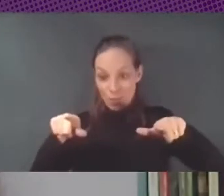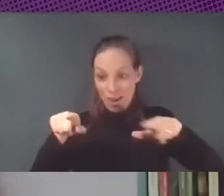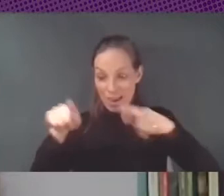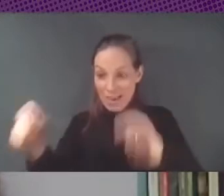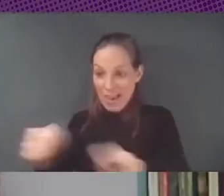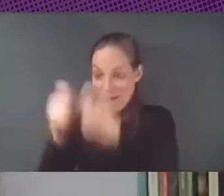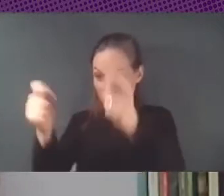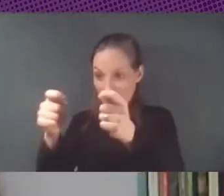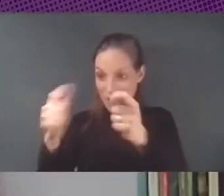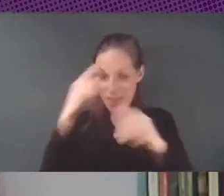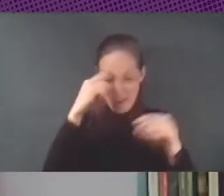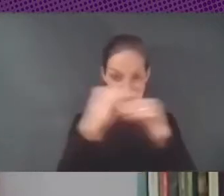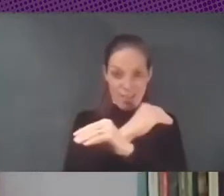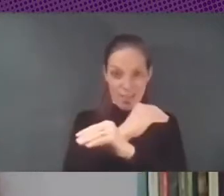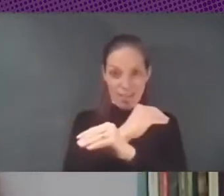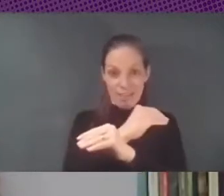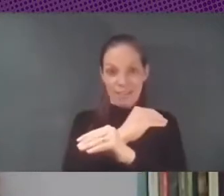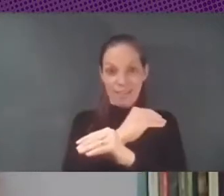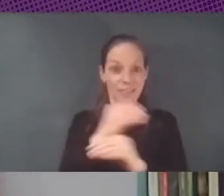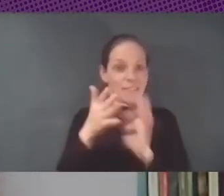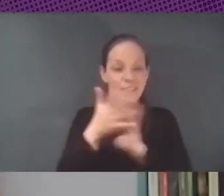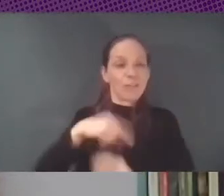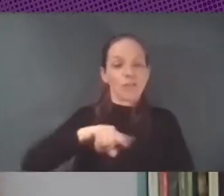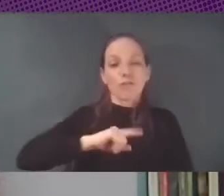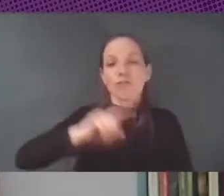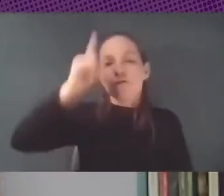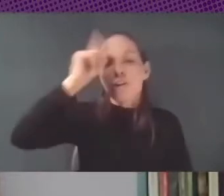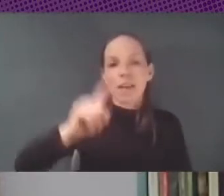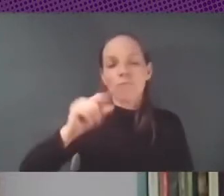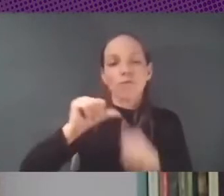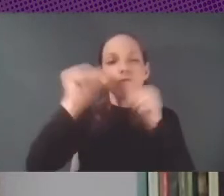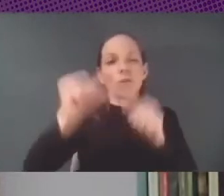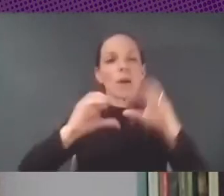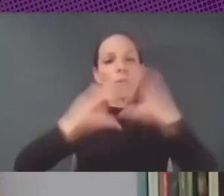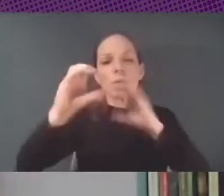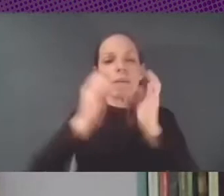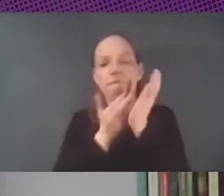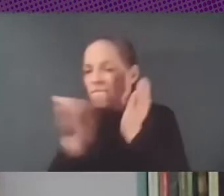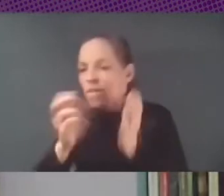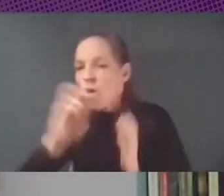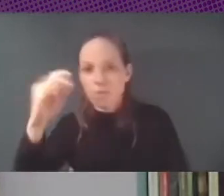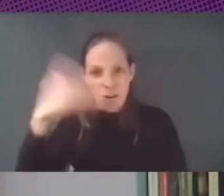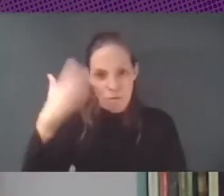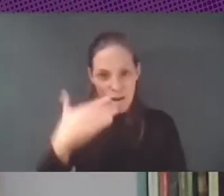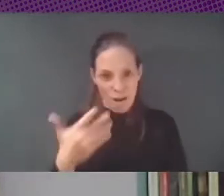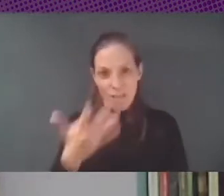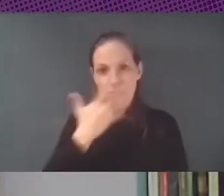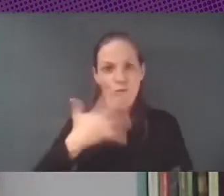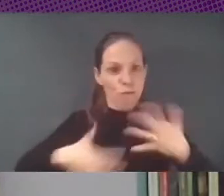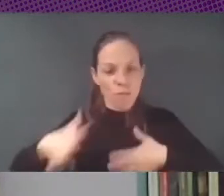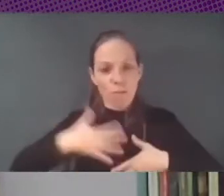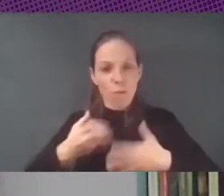entonces ni siquiera vislumbramos otras formas de comunicarnos de convocar de producir conocimiento que no sea